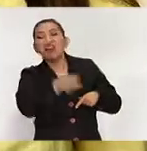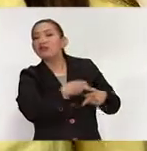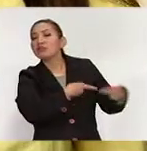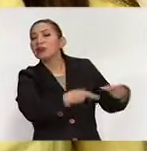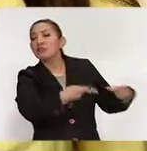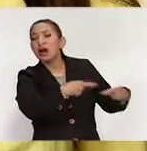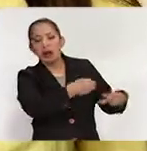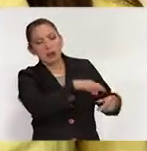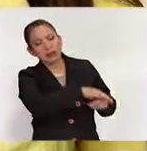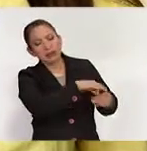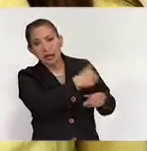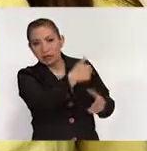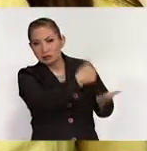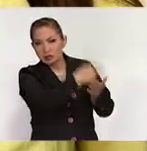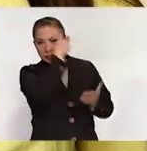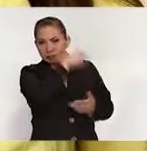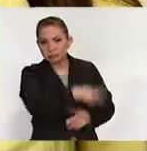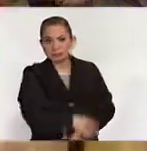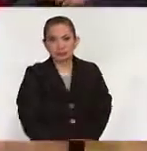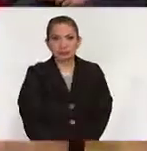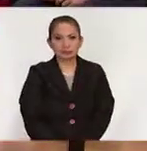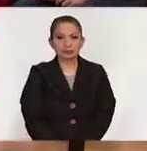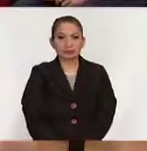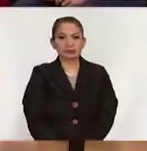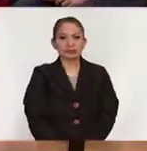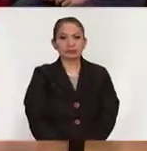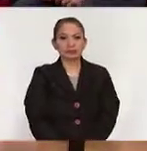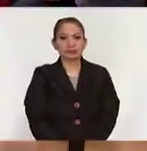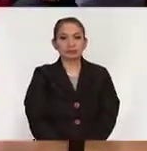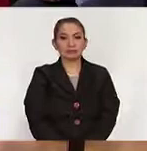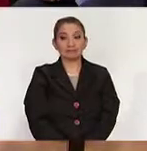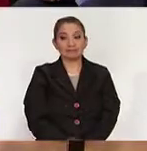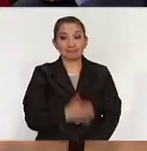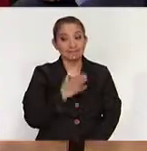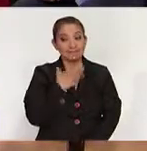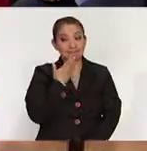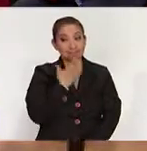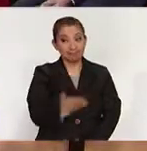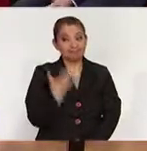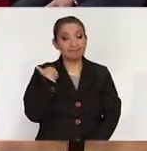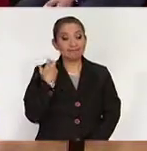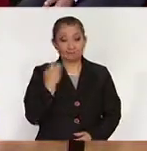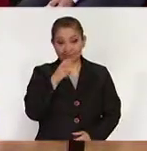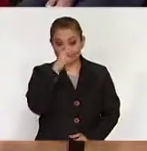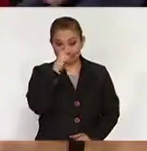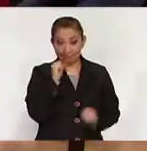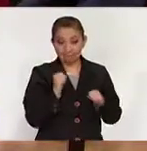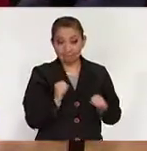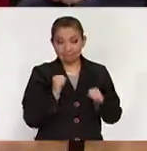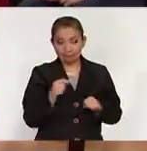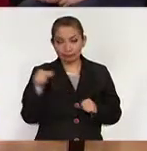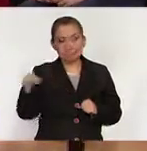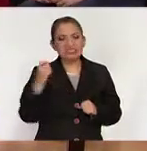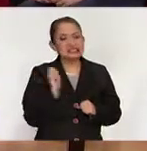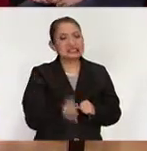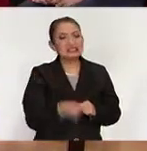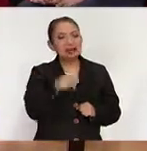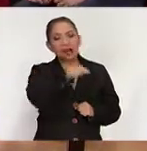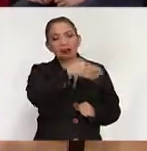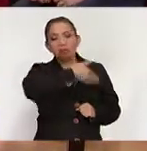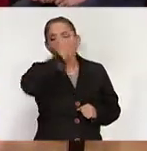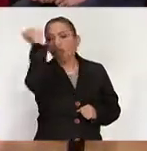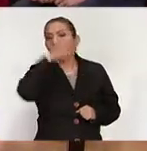organizan las elecciones en la ciudad de México pues bueno críticas sí sí claro que sí pues que implica que el